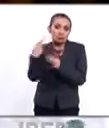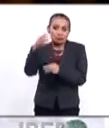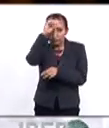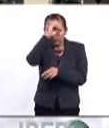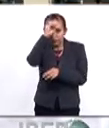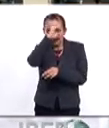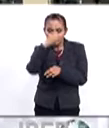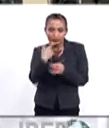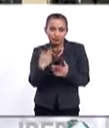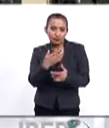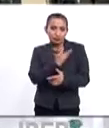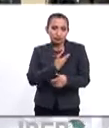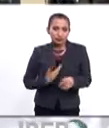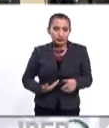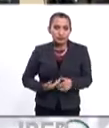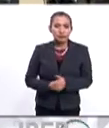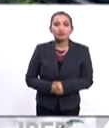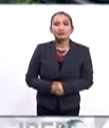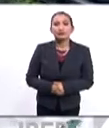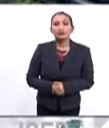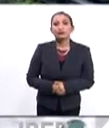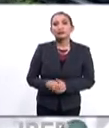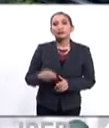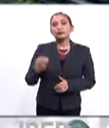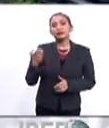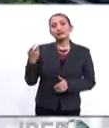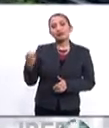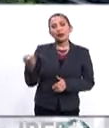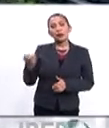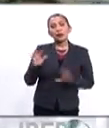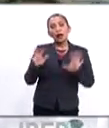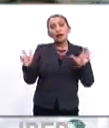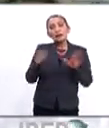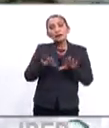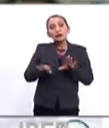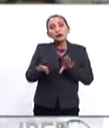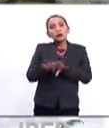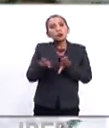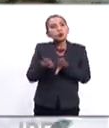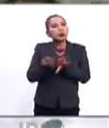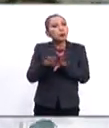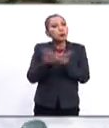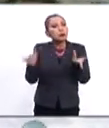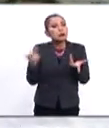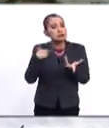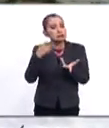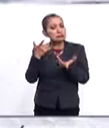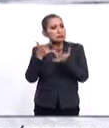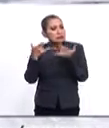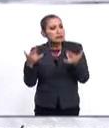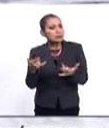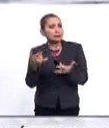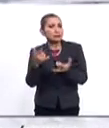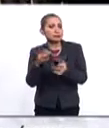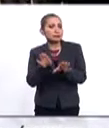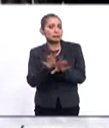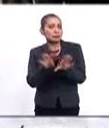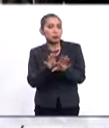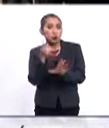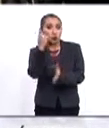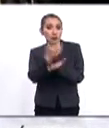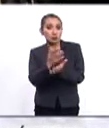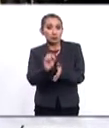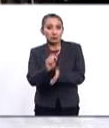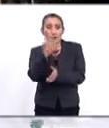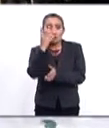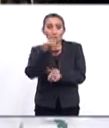perspectiva de la Casa Blanca. Y esto hace que sea un acontecimiento no solamente inédito